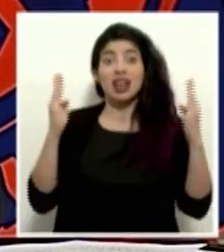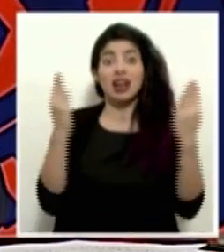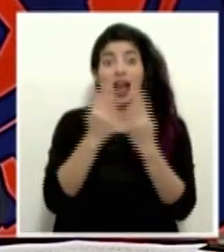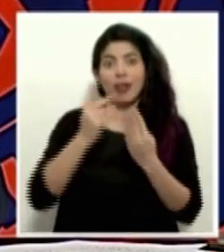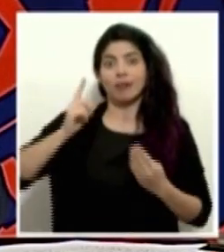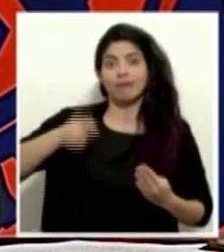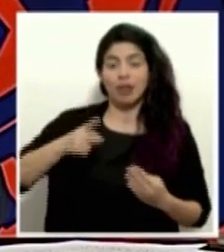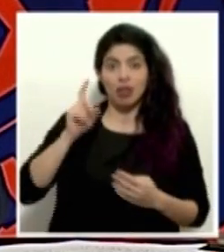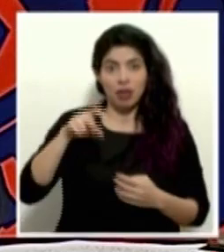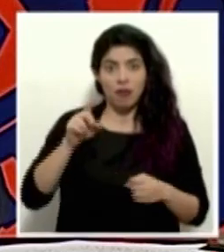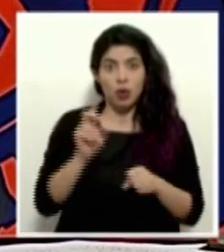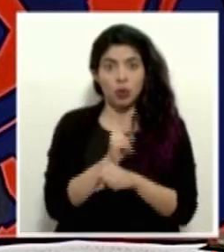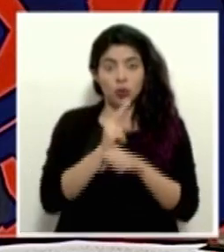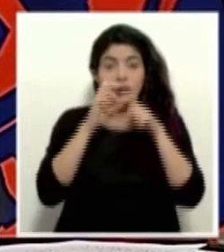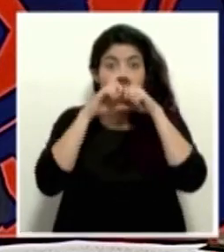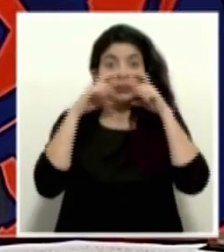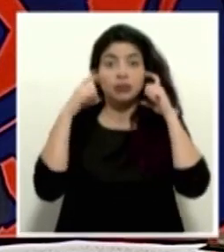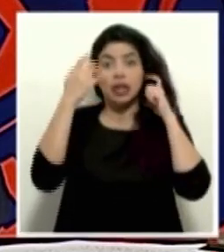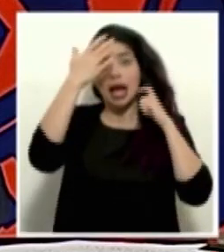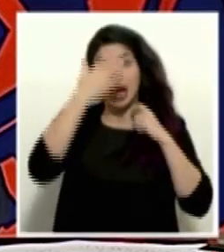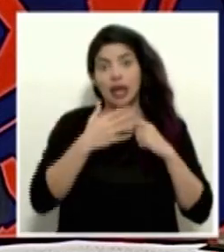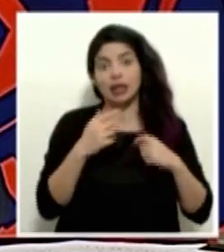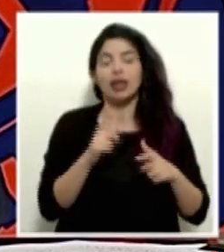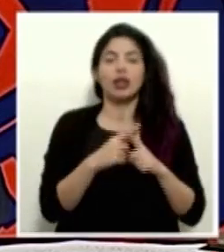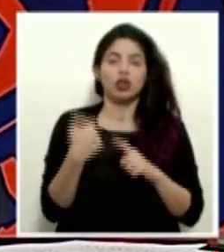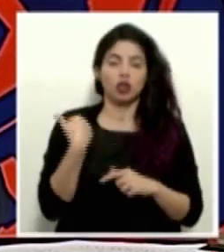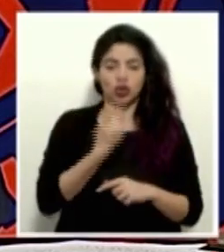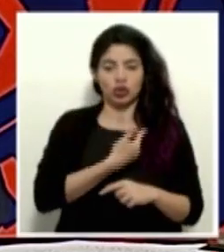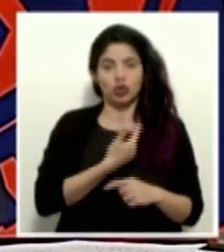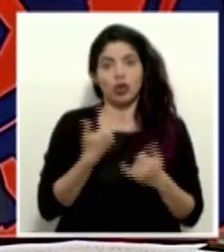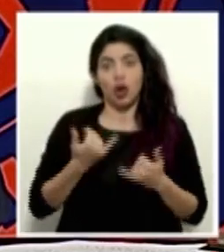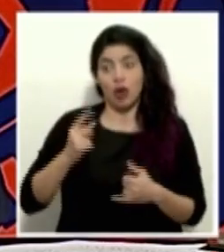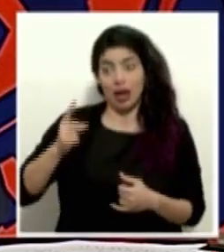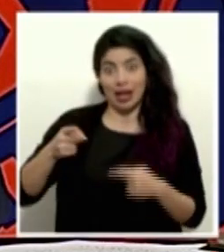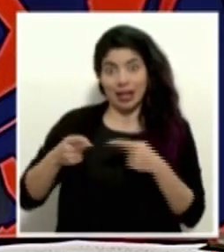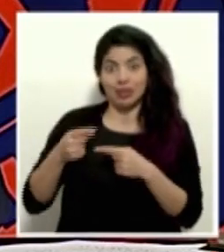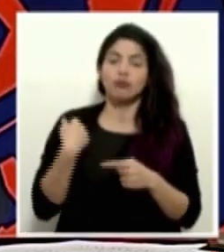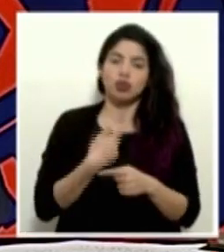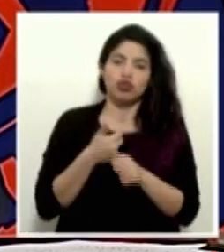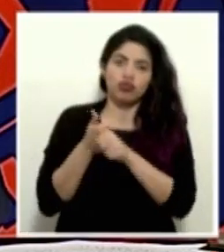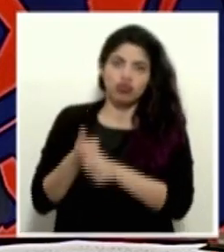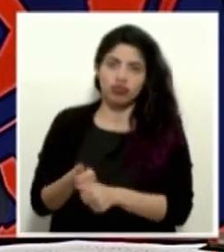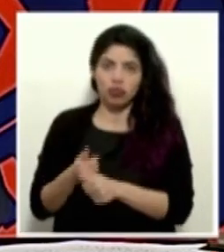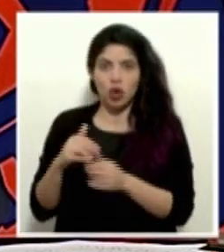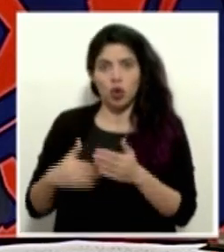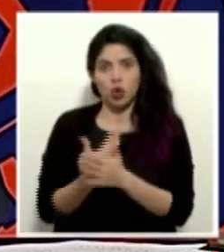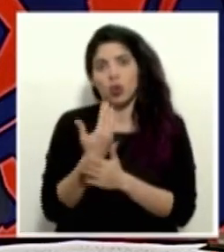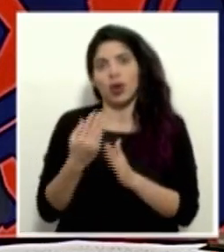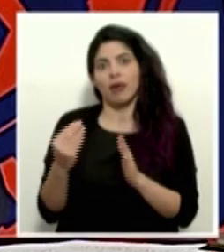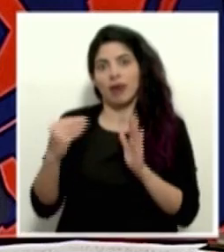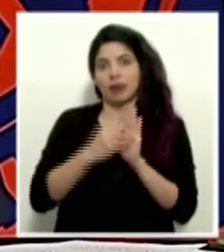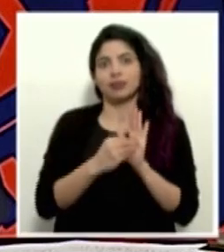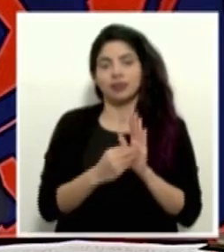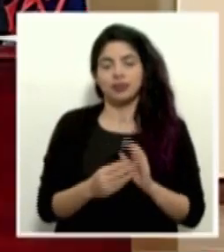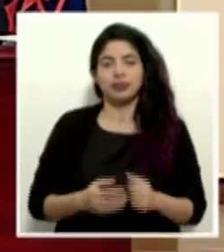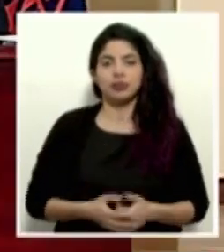mascarilla o careta, pues estamos cumpliendo con esa nueva medida.